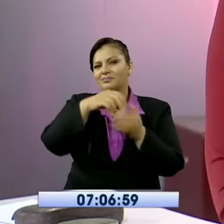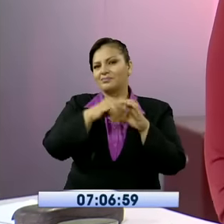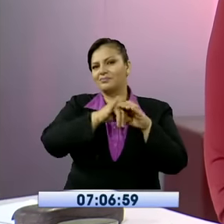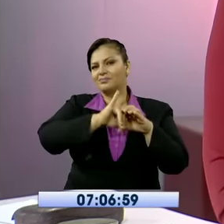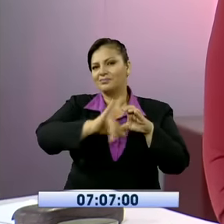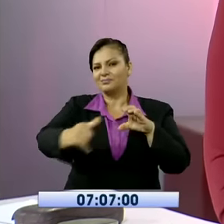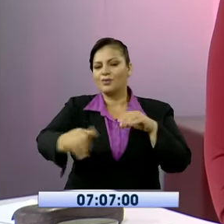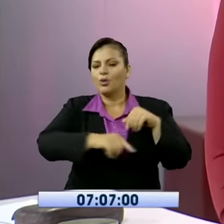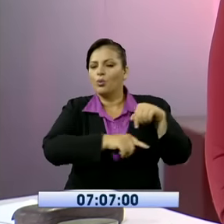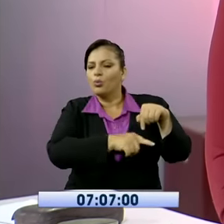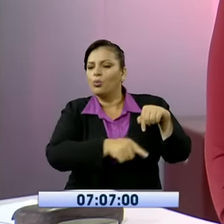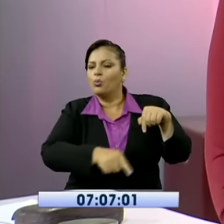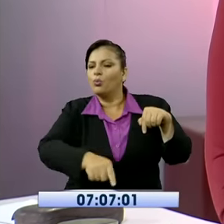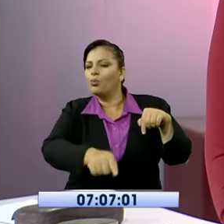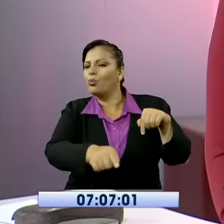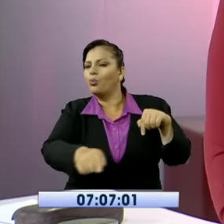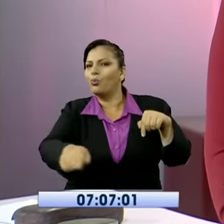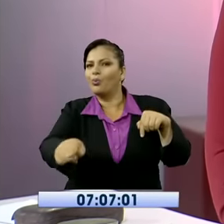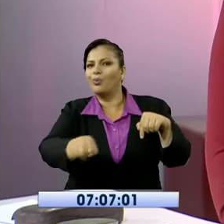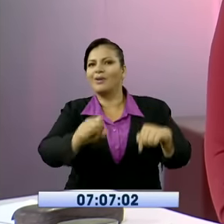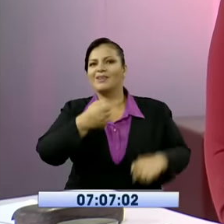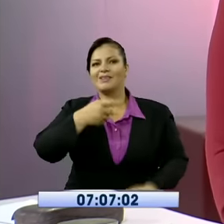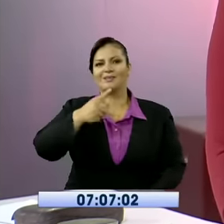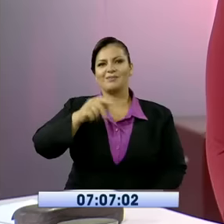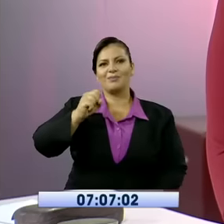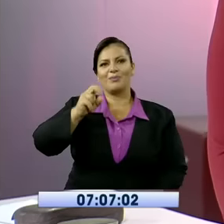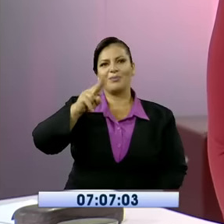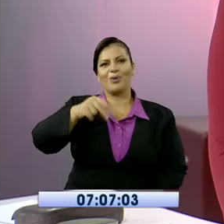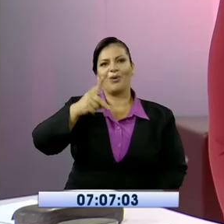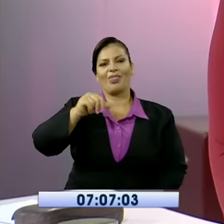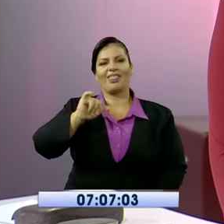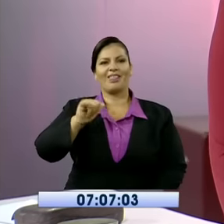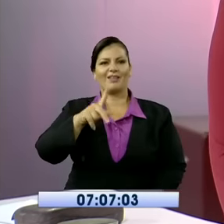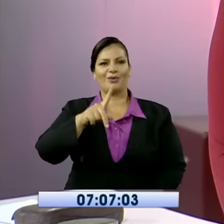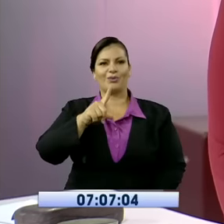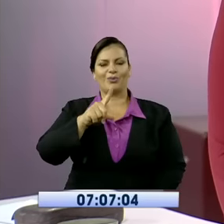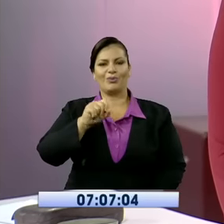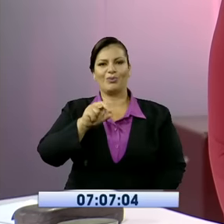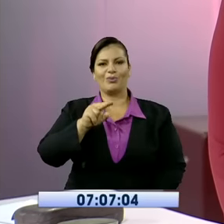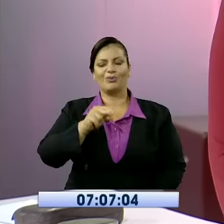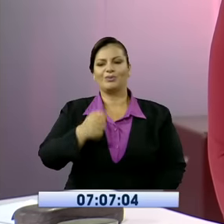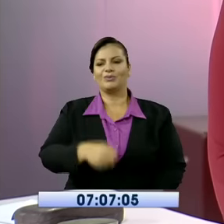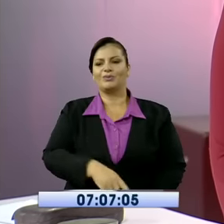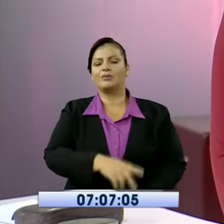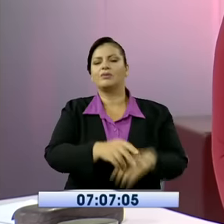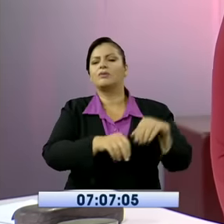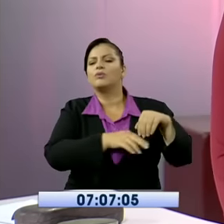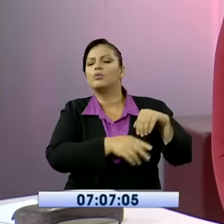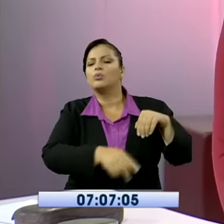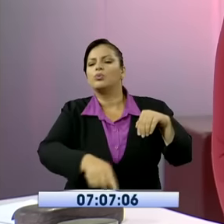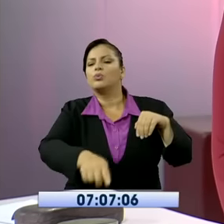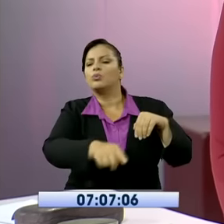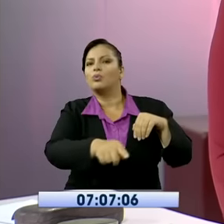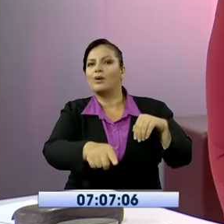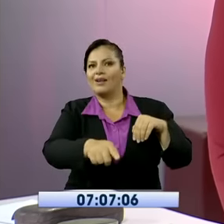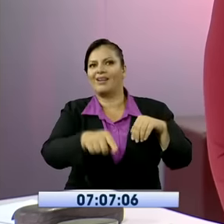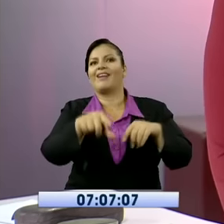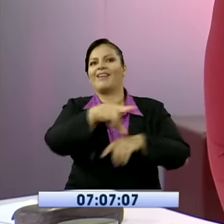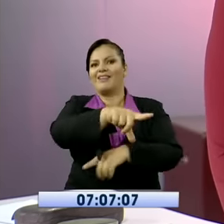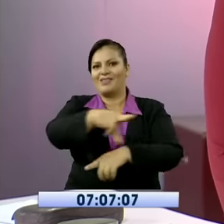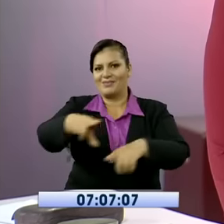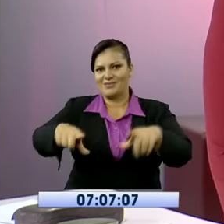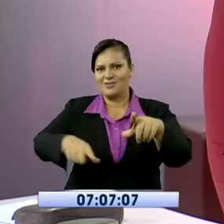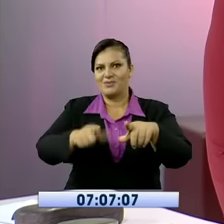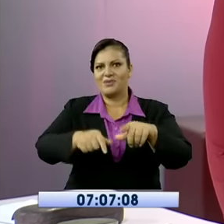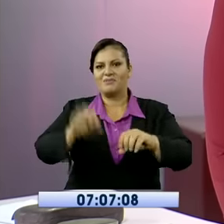de los paisajes más atractivos de la costa ecuatoriana. Uno de los sitios más visitados es el Museo de los Amantes de Zumpa en Santa